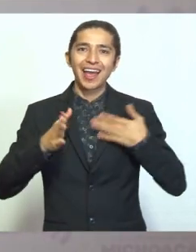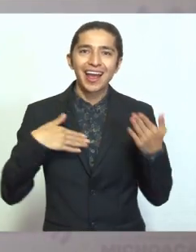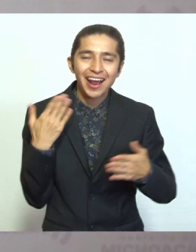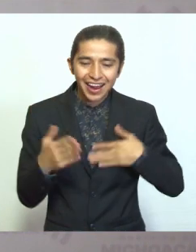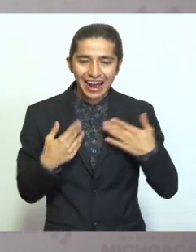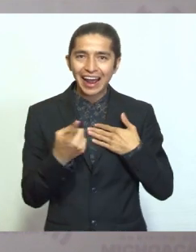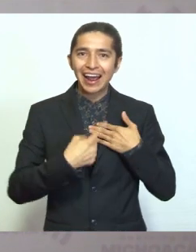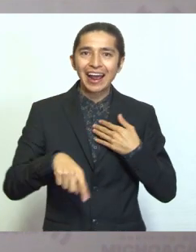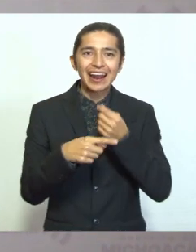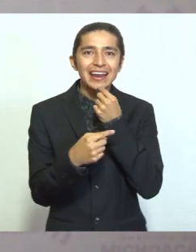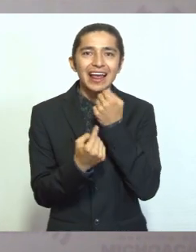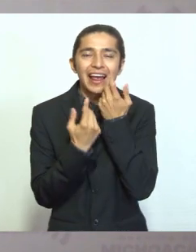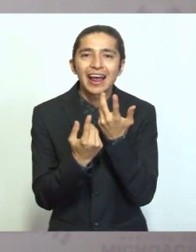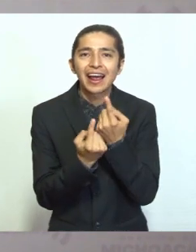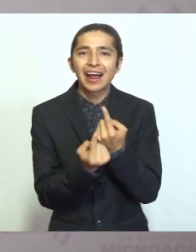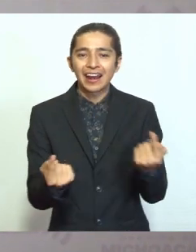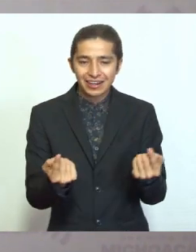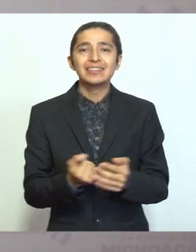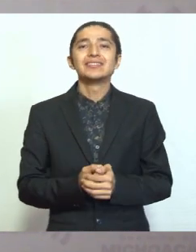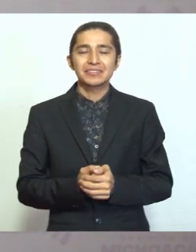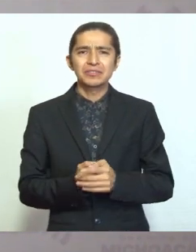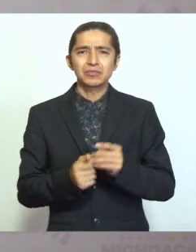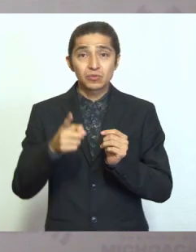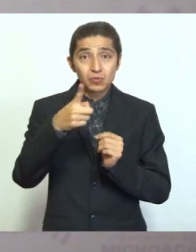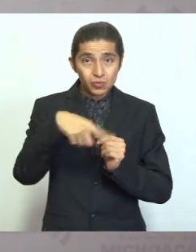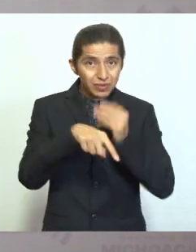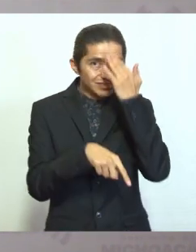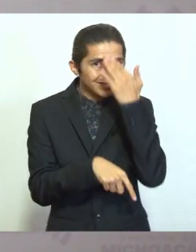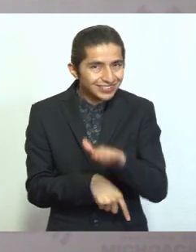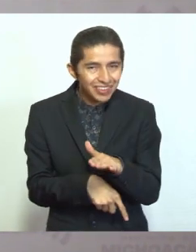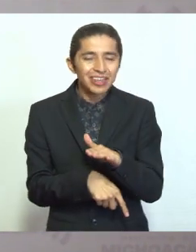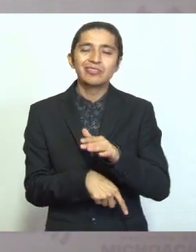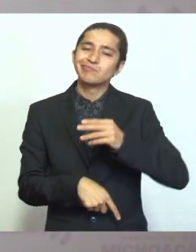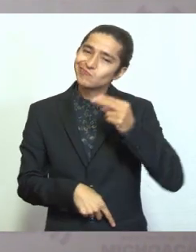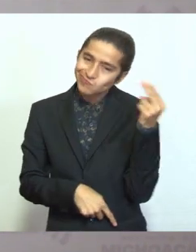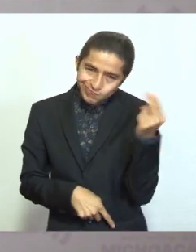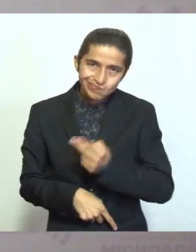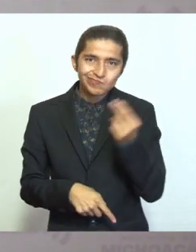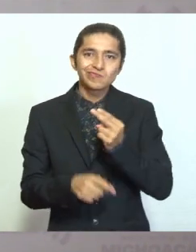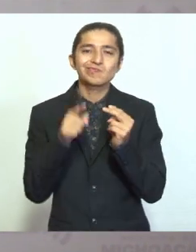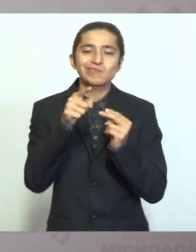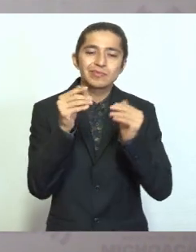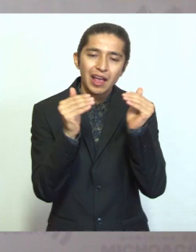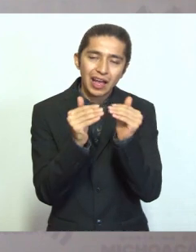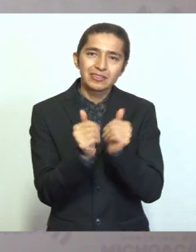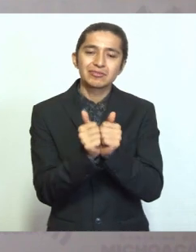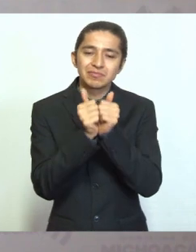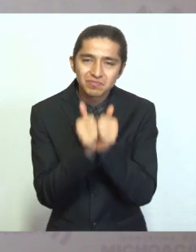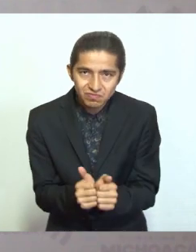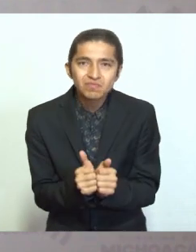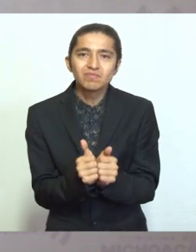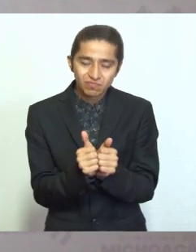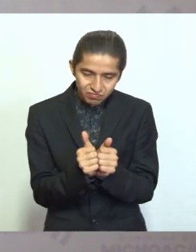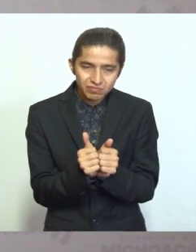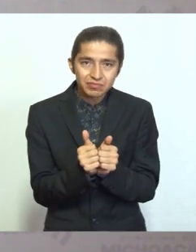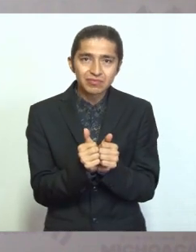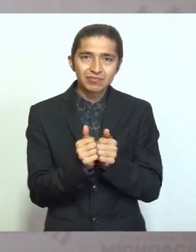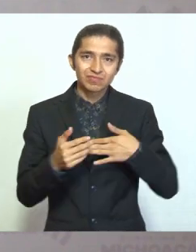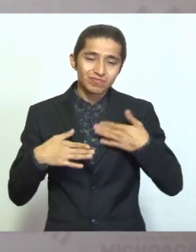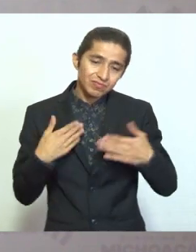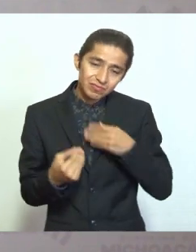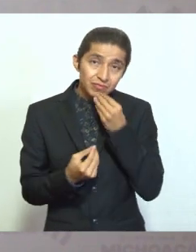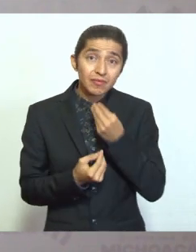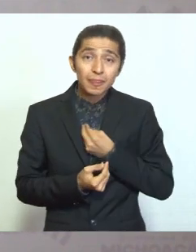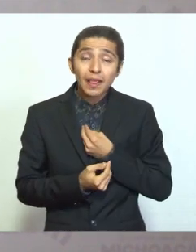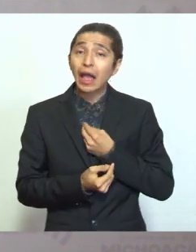todos sabemos, esta vez tendrá que ser desde nuestras casas. La situación de salud,